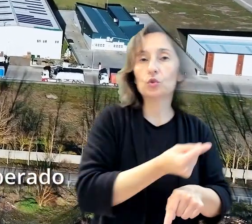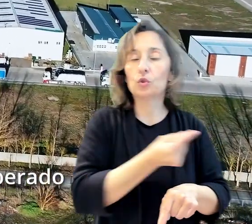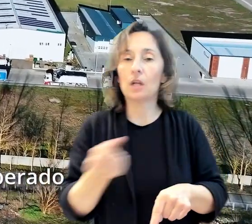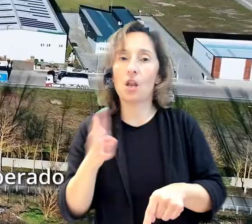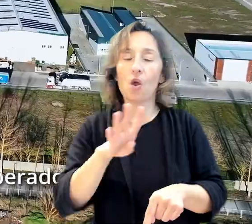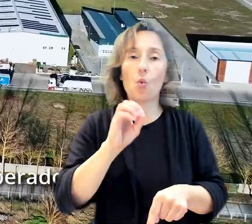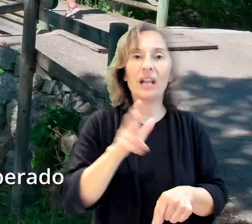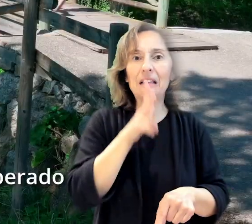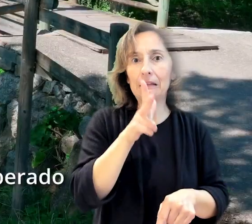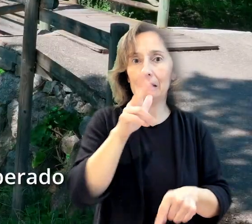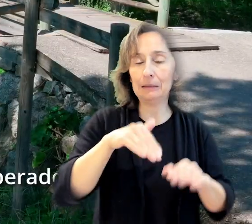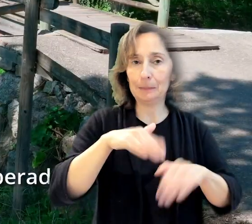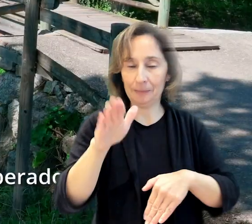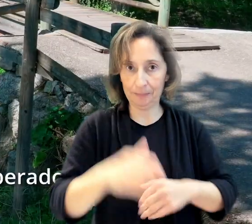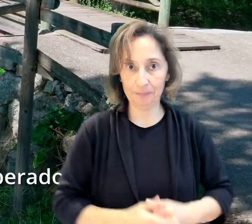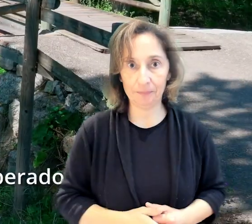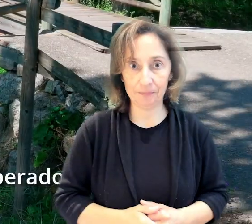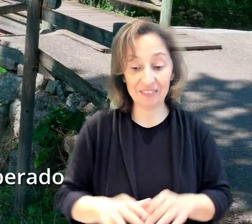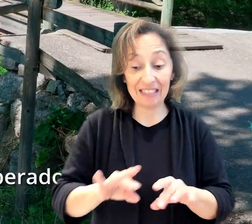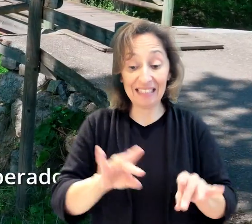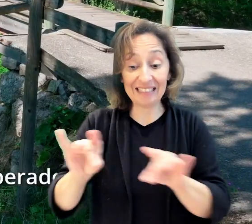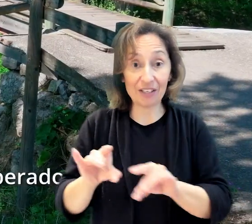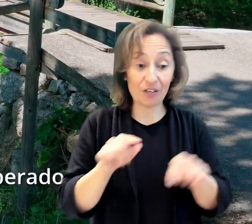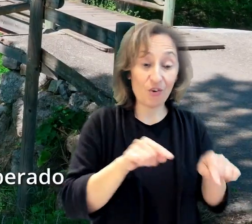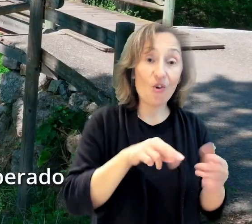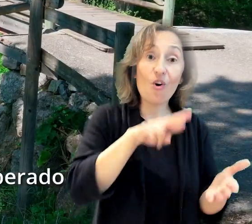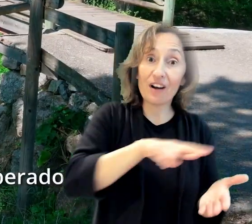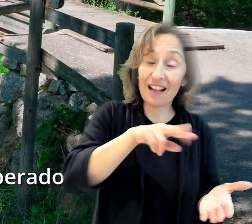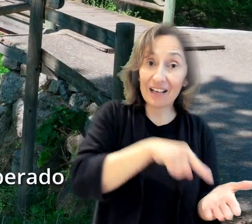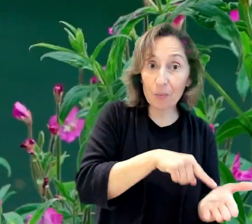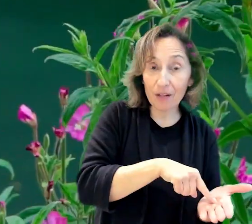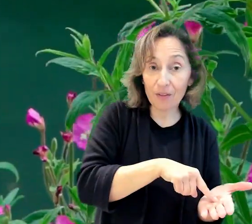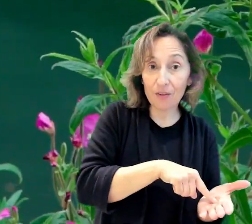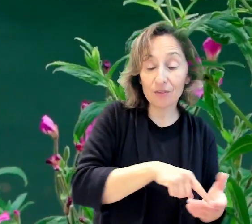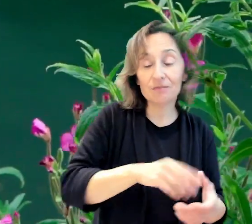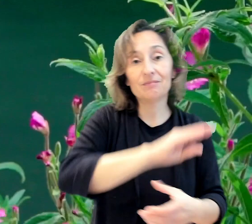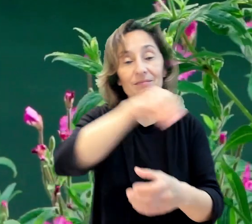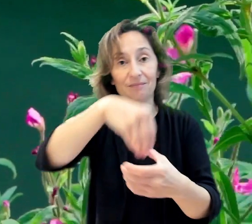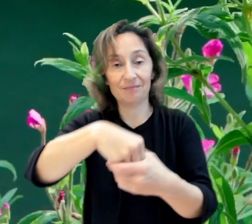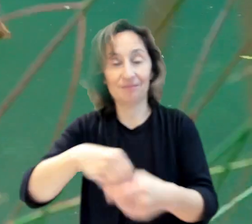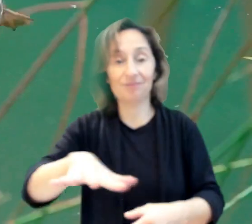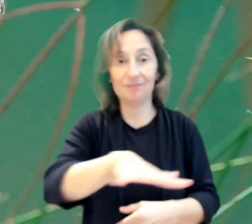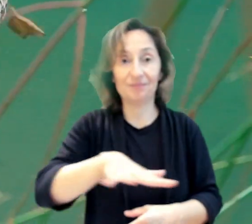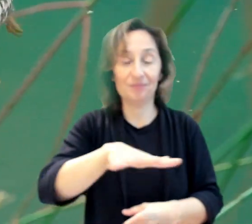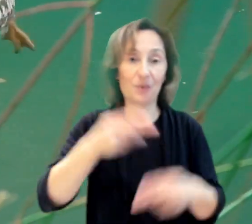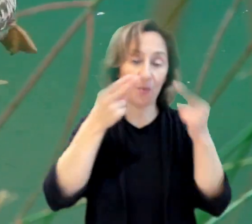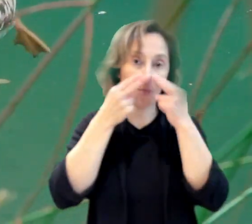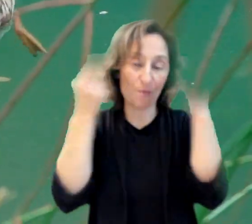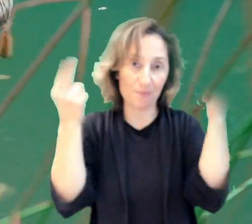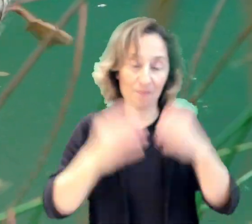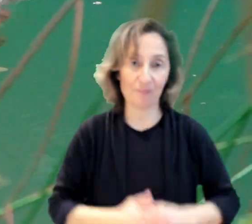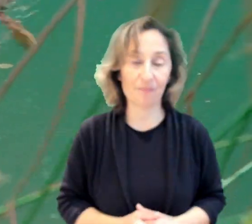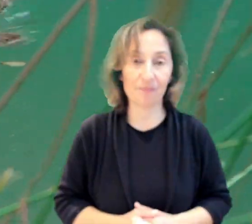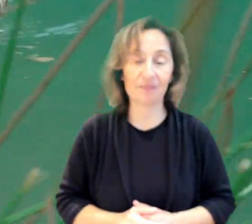acumulado que supera las 40 hectáreas de terreno recuperado, incorporado al dominio público hidráulico.